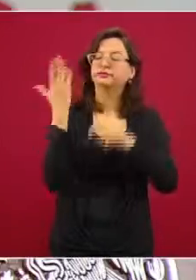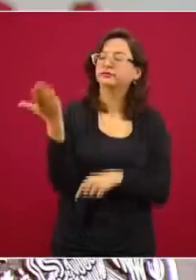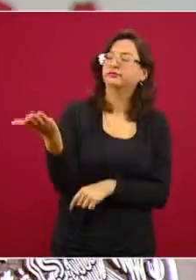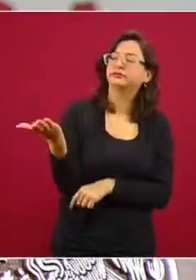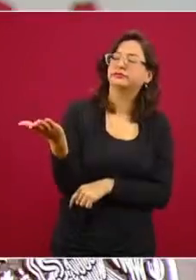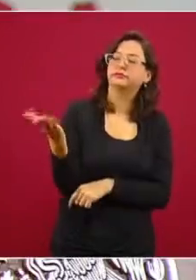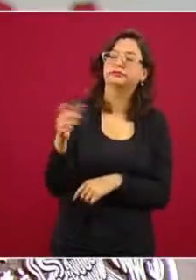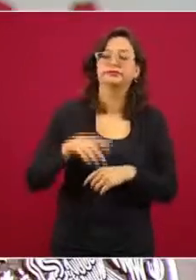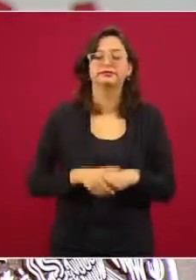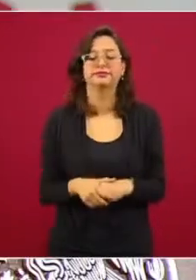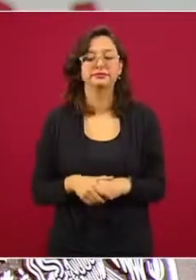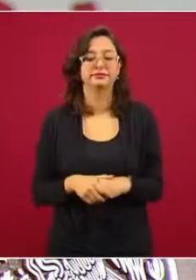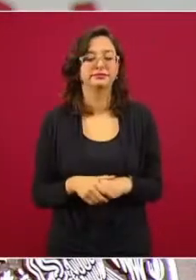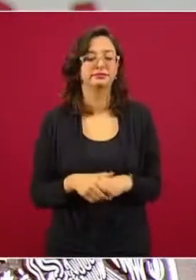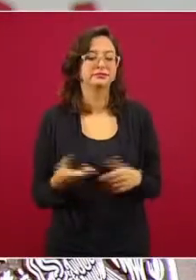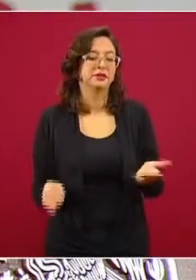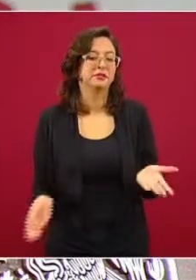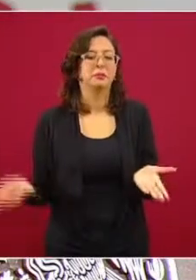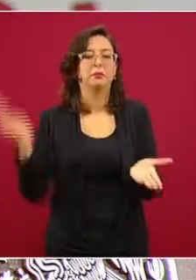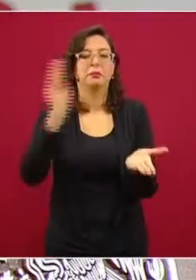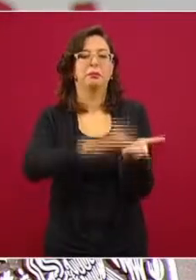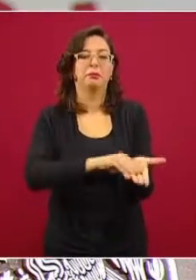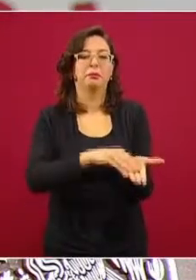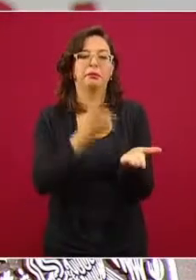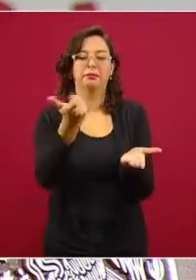y le ponían el sobre.